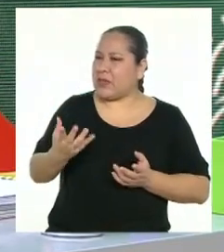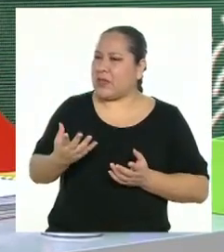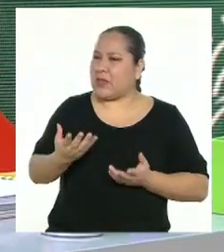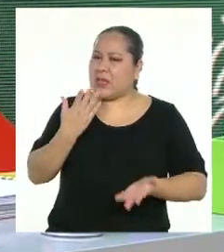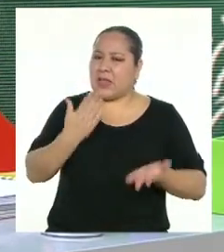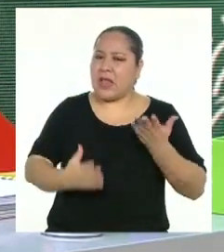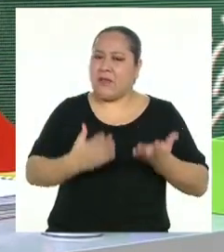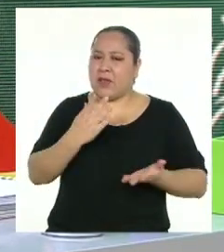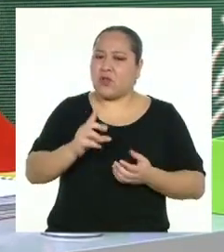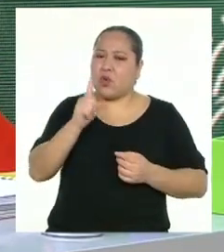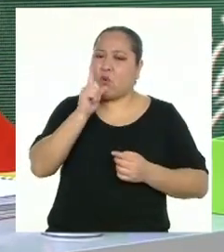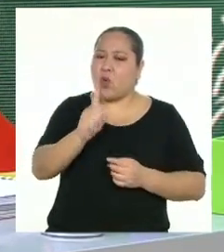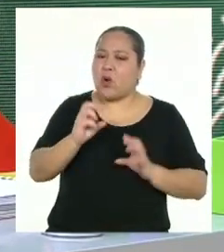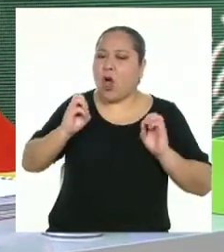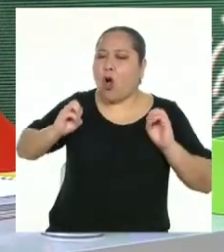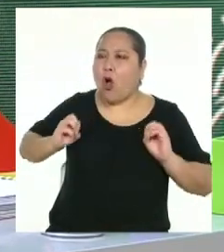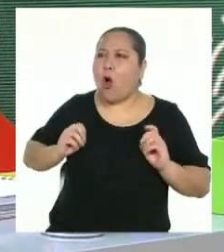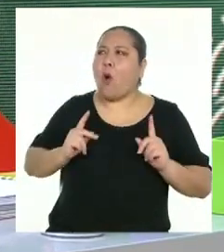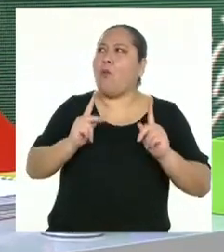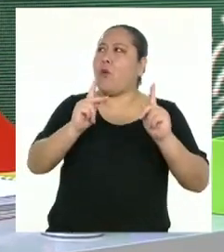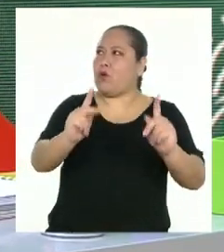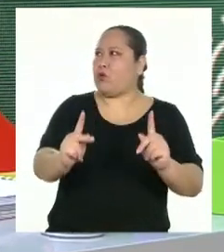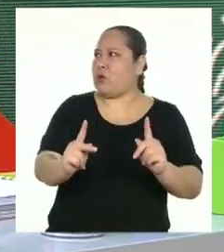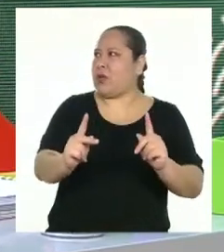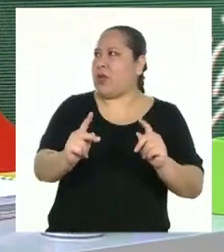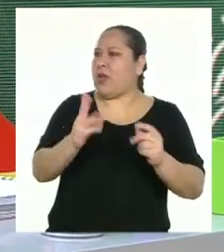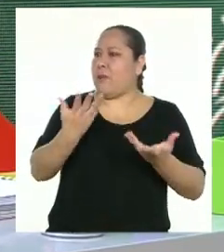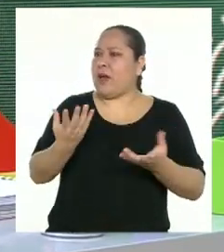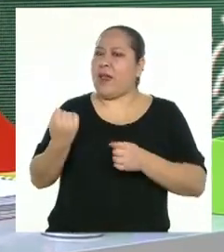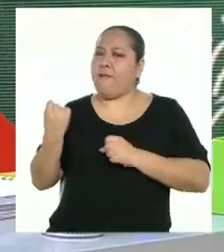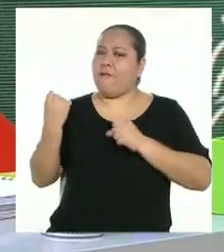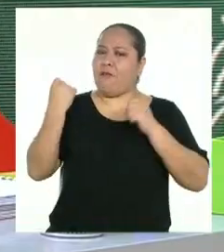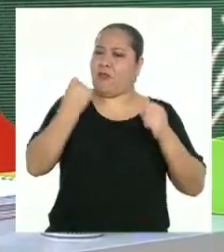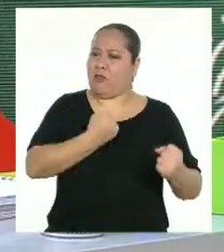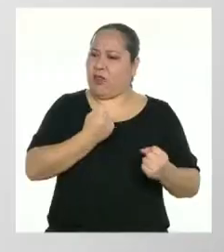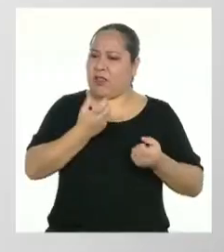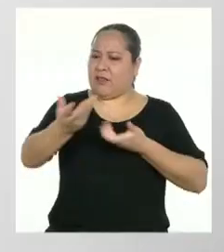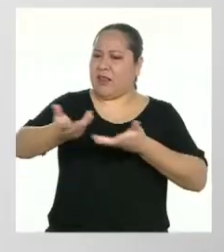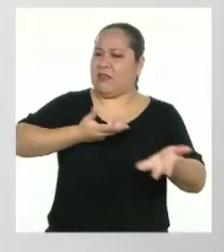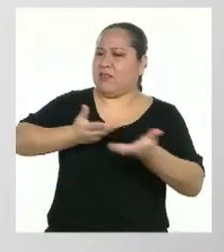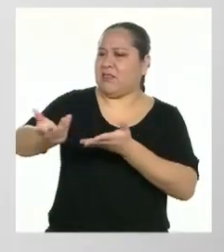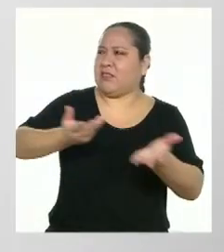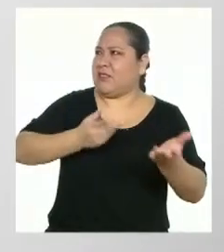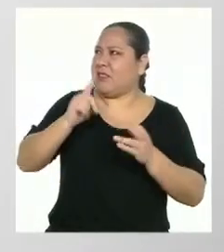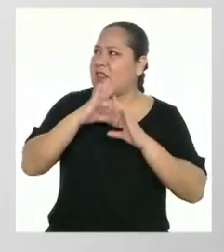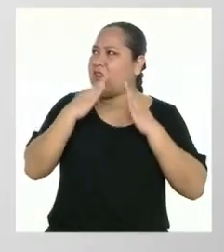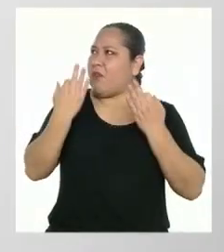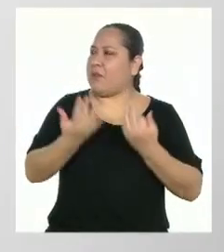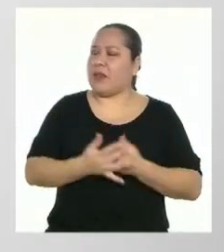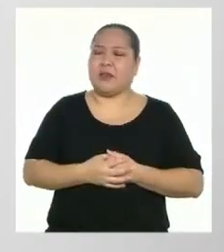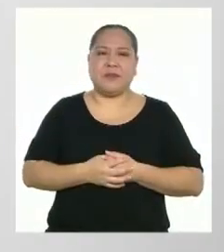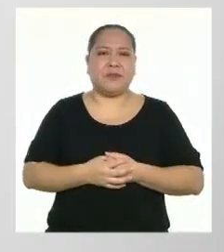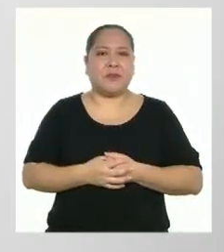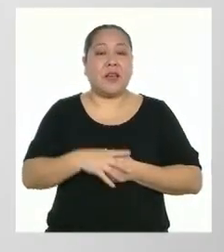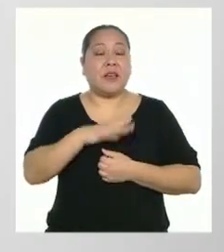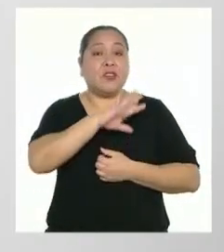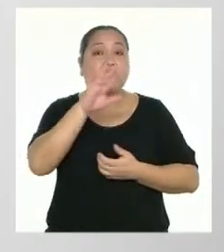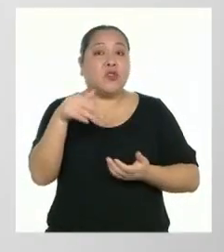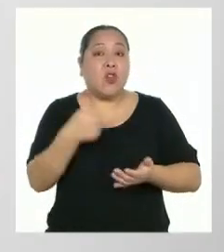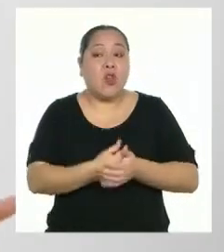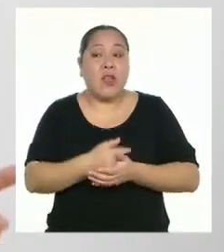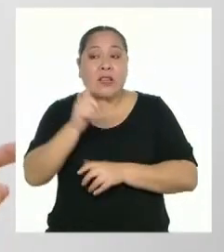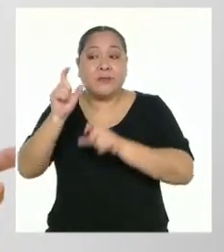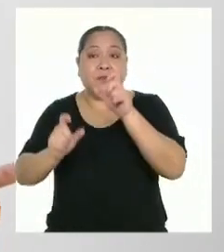pudiera ser una oportunidad para fortalecer los lazos afectivos entre los miembros de la familia. Dado que todos tenemos que